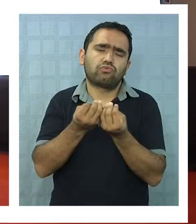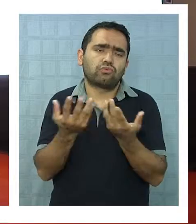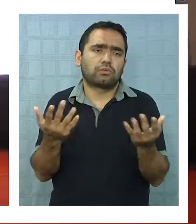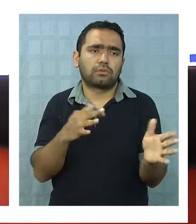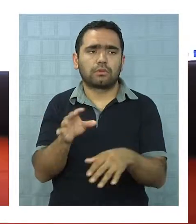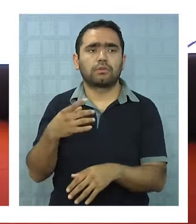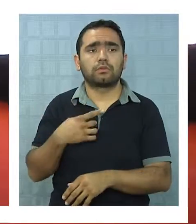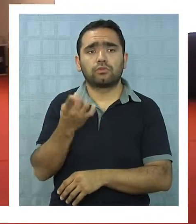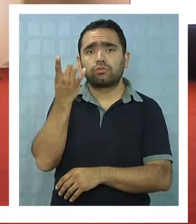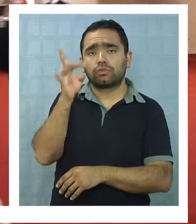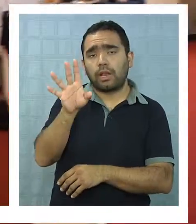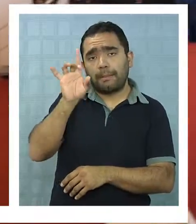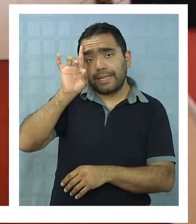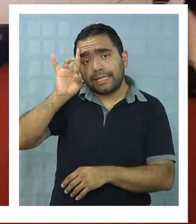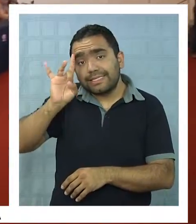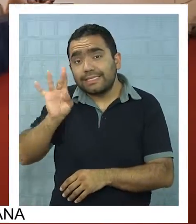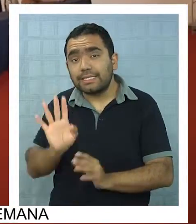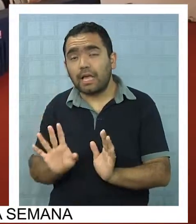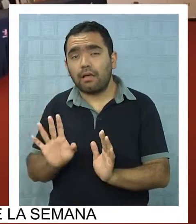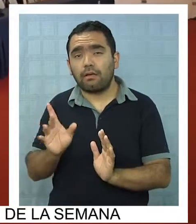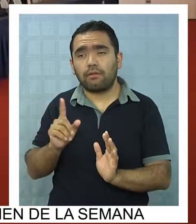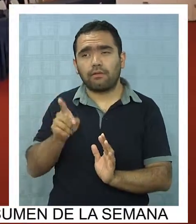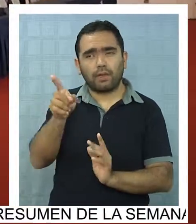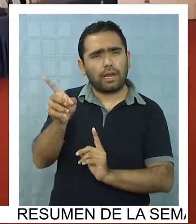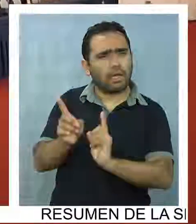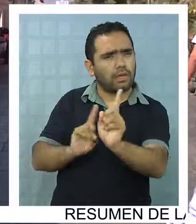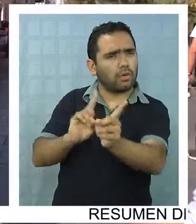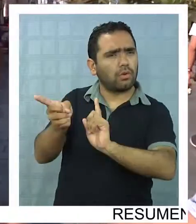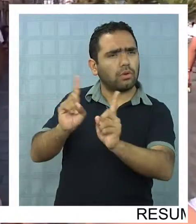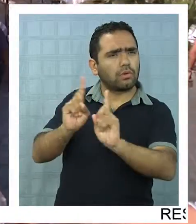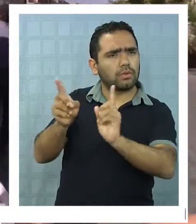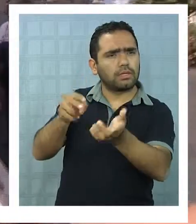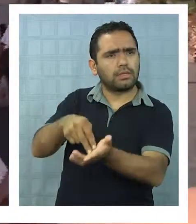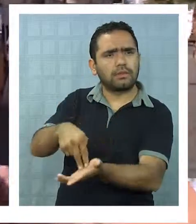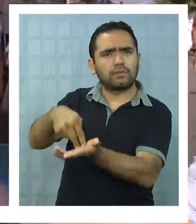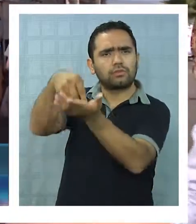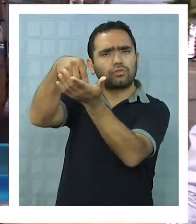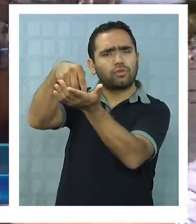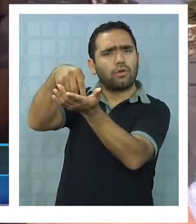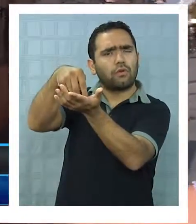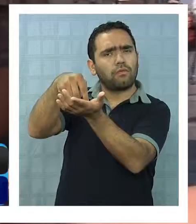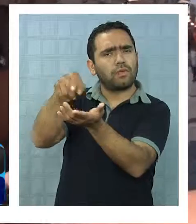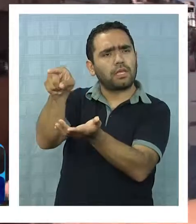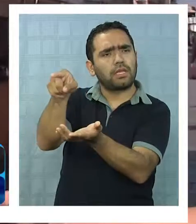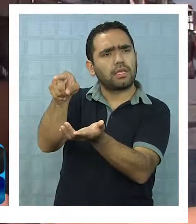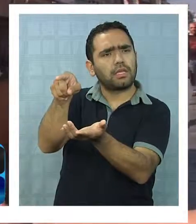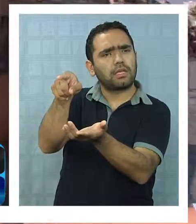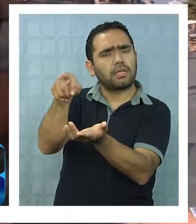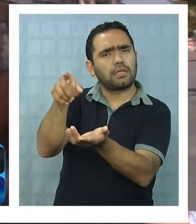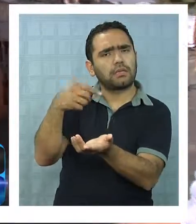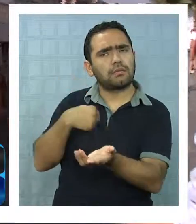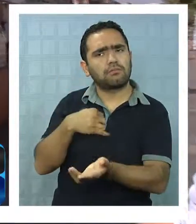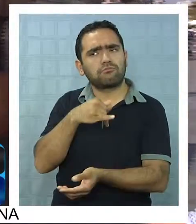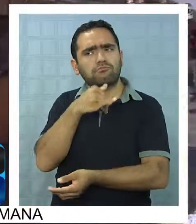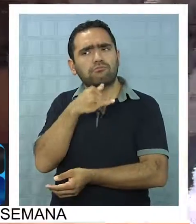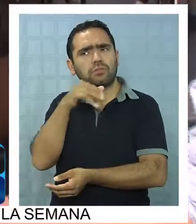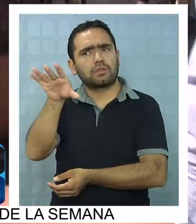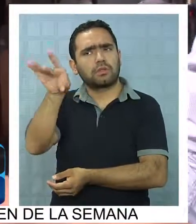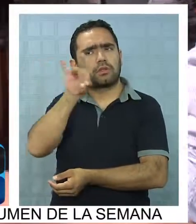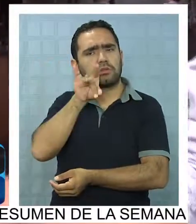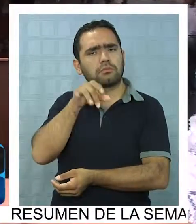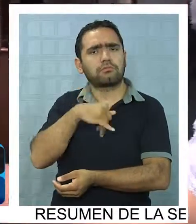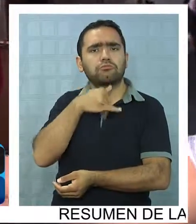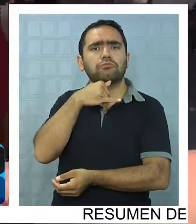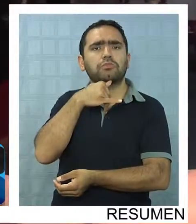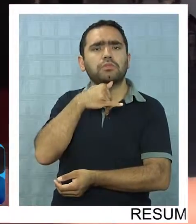No, yo sé que fue una buena ejecutiva de SOFRI y su elección pienso que es lo